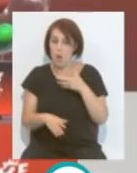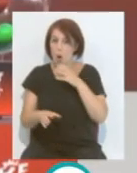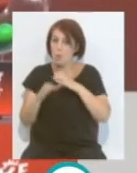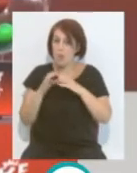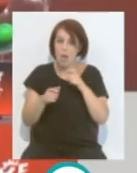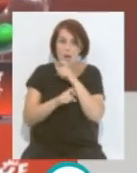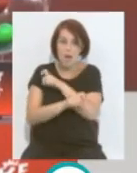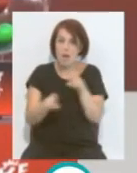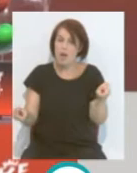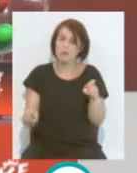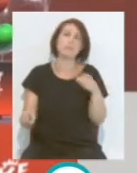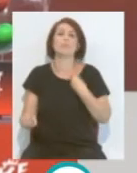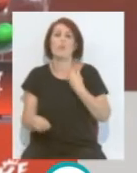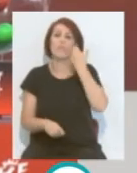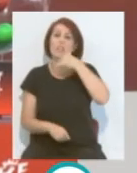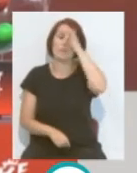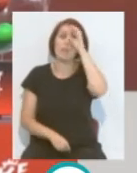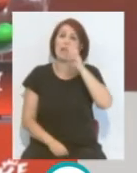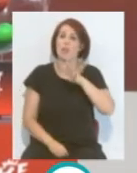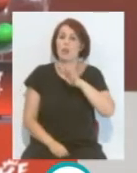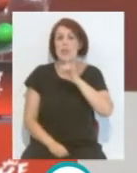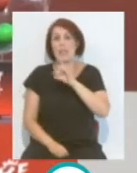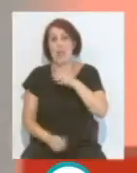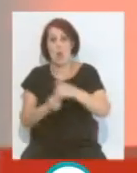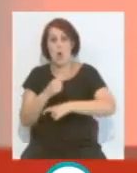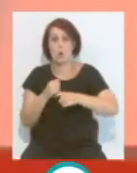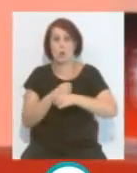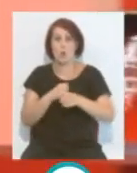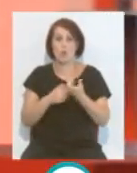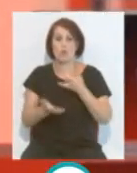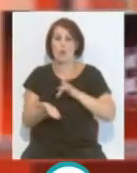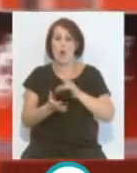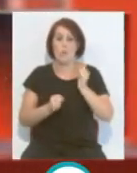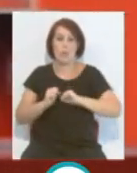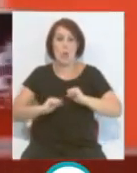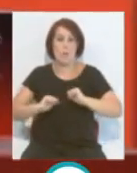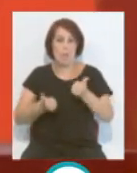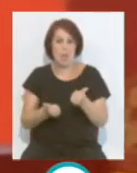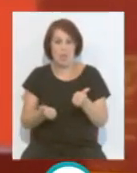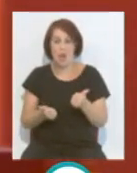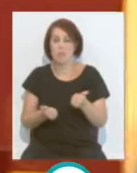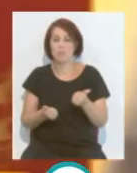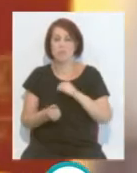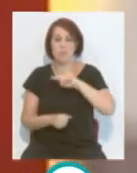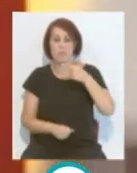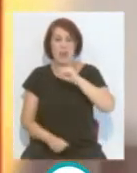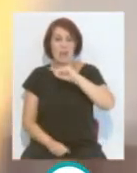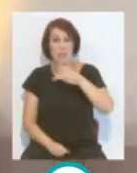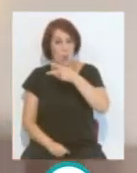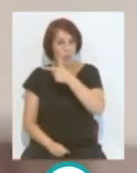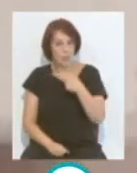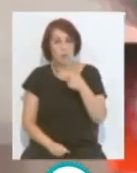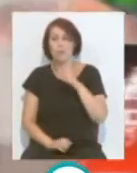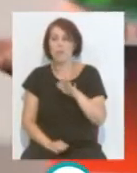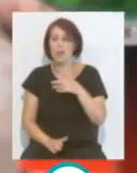diciendo que sería el fin de semana del 14 y 15 de agosto cuando comenzaría la competición en primera y segunda división.